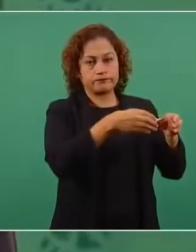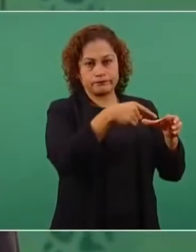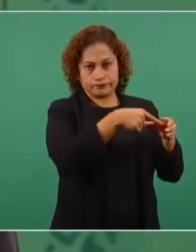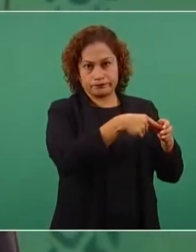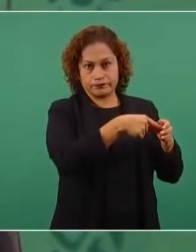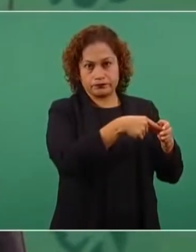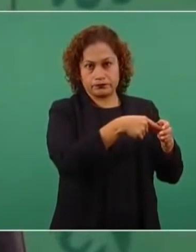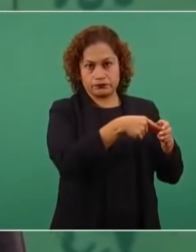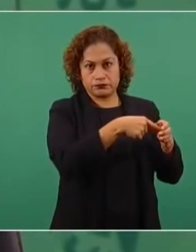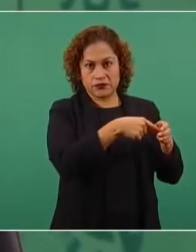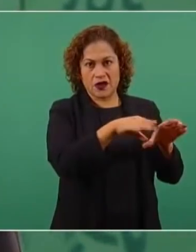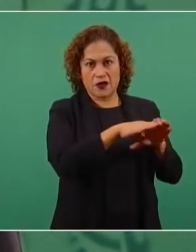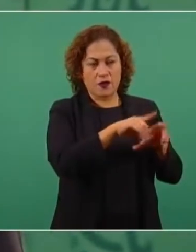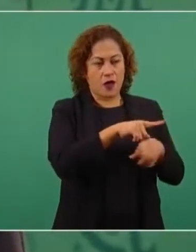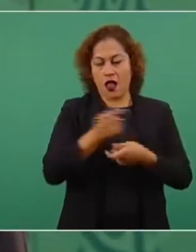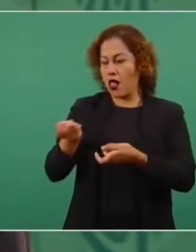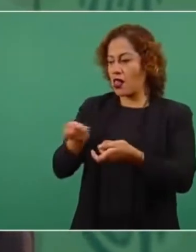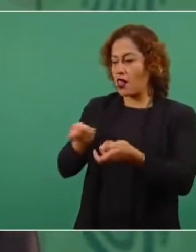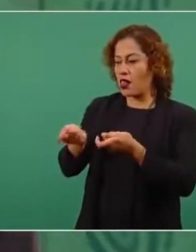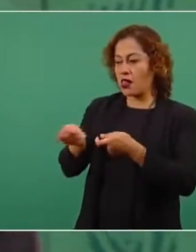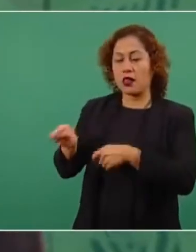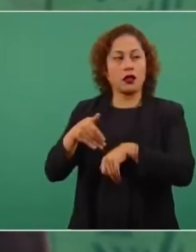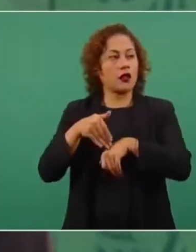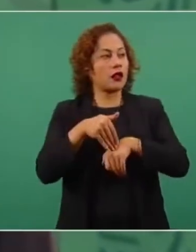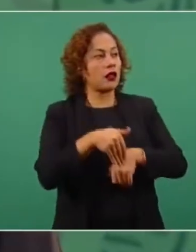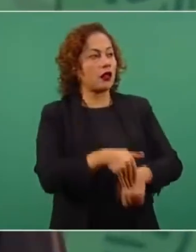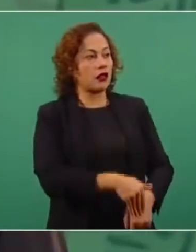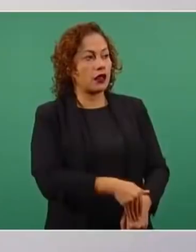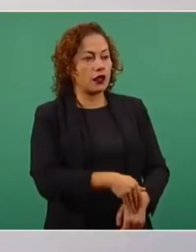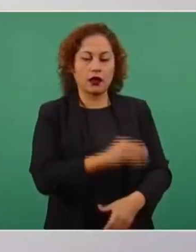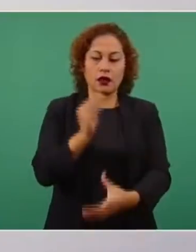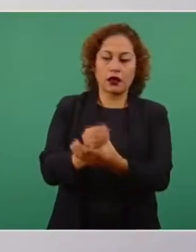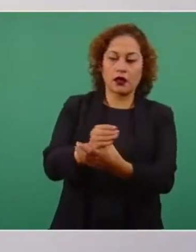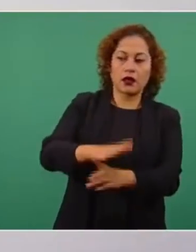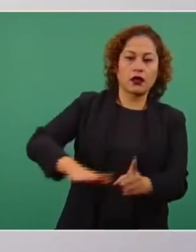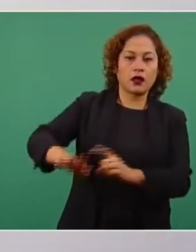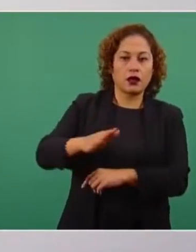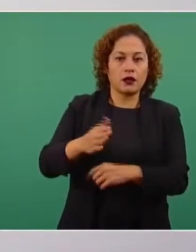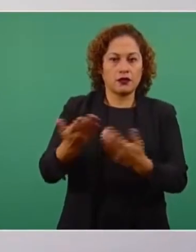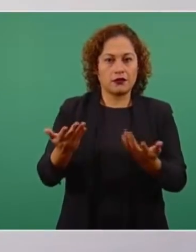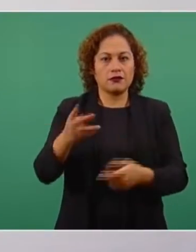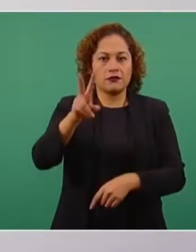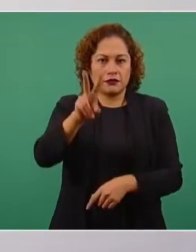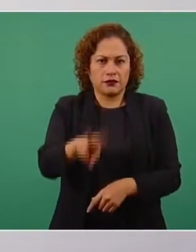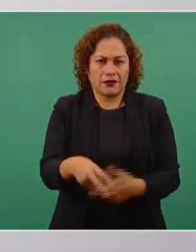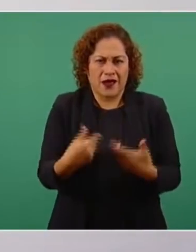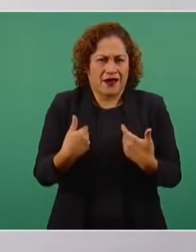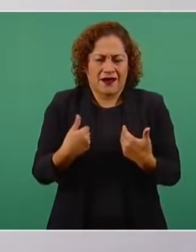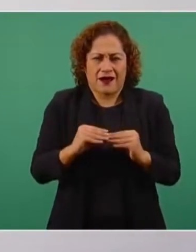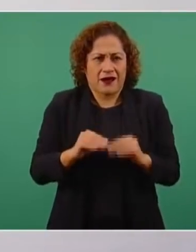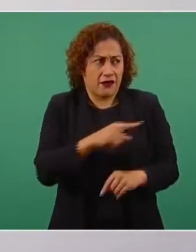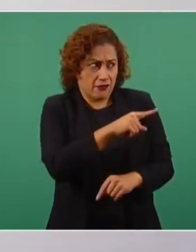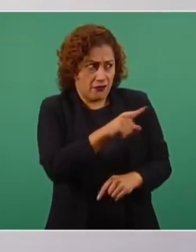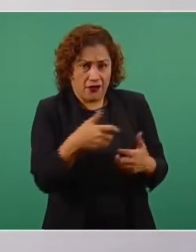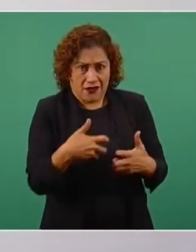estaba tomado, estaba secuestrado. Por eso el coraje, yo los entiendo, pero